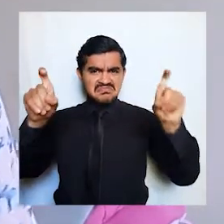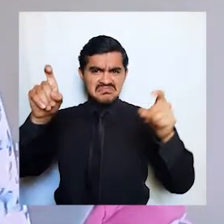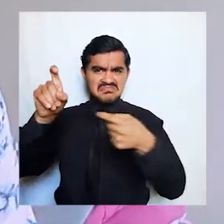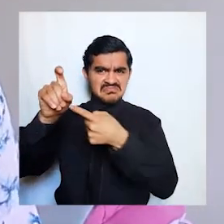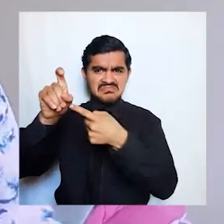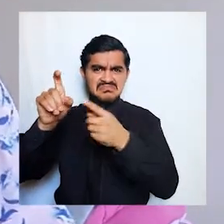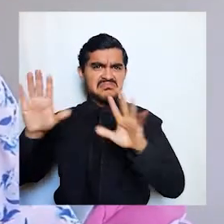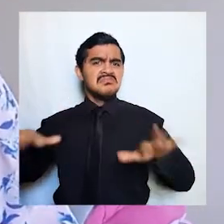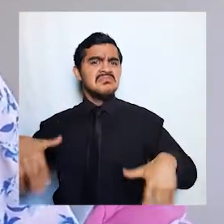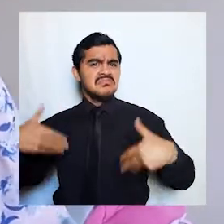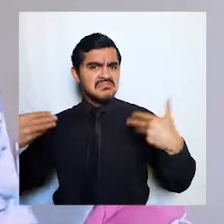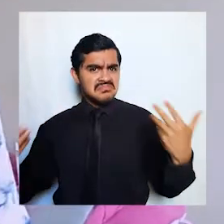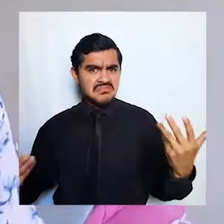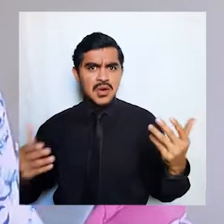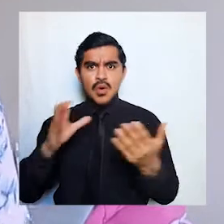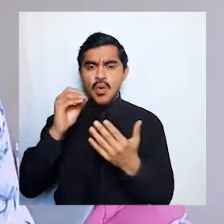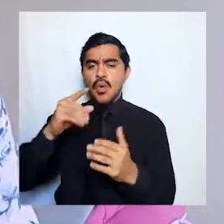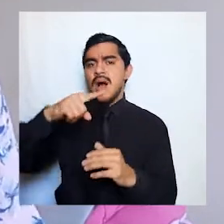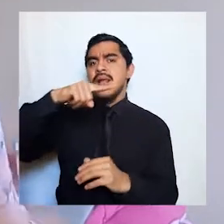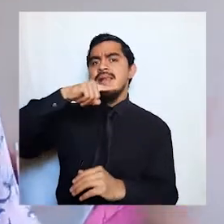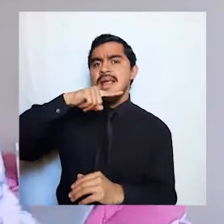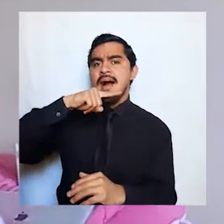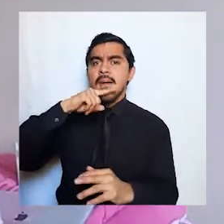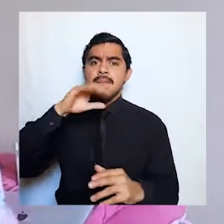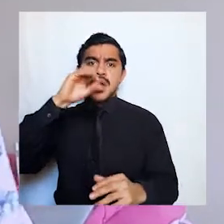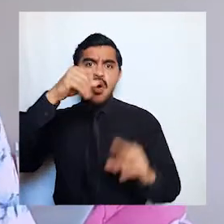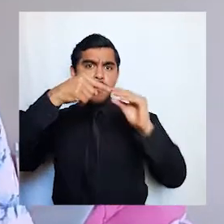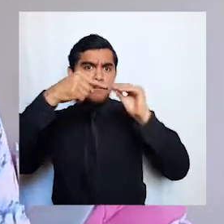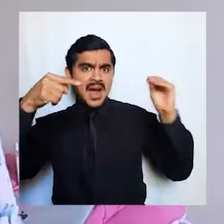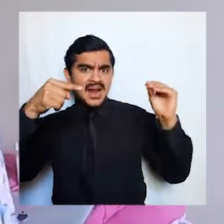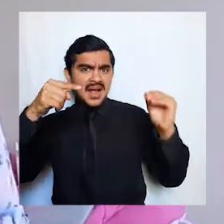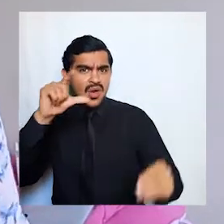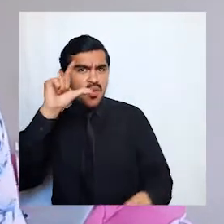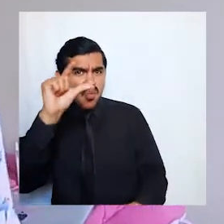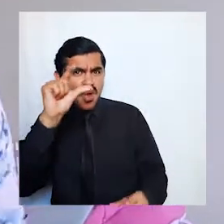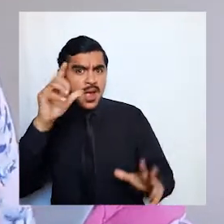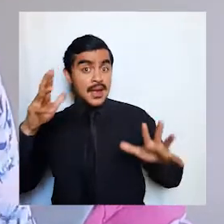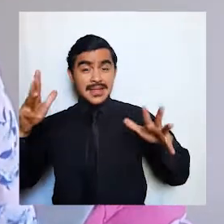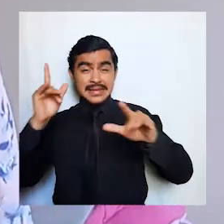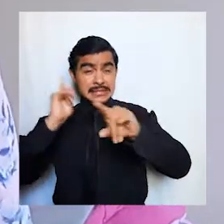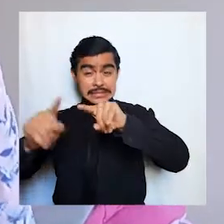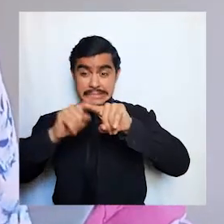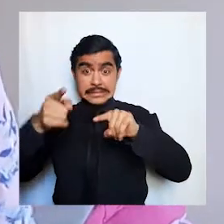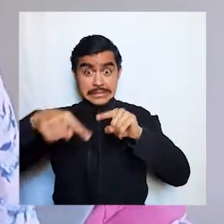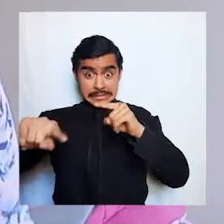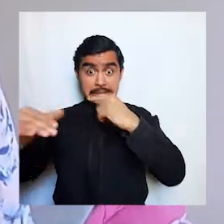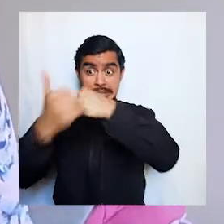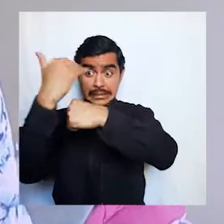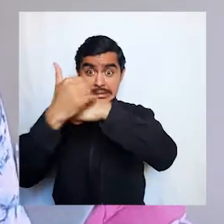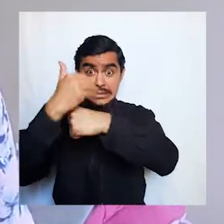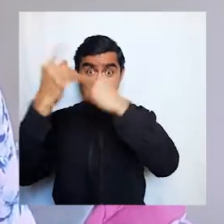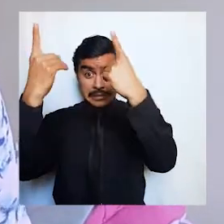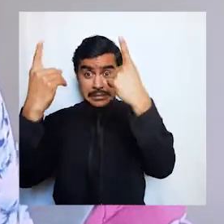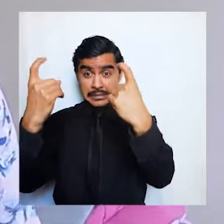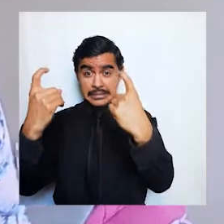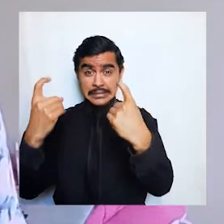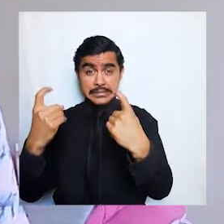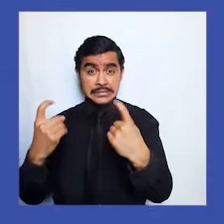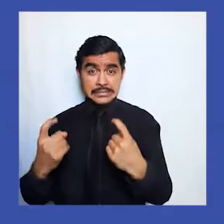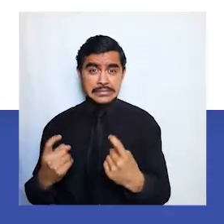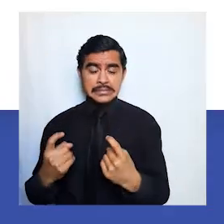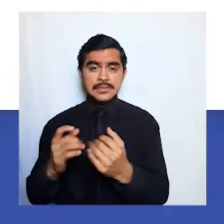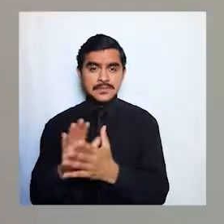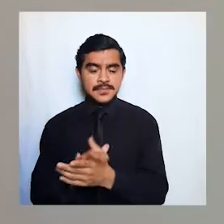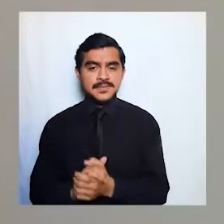o cómo lo haces con un lápiz o que es un marcador grueso entonces van a haber muchas preguntas que van a surgir a medida que vayas